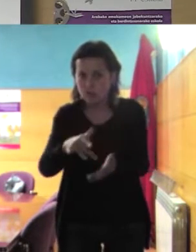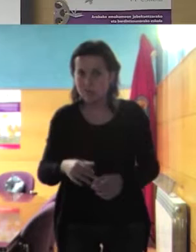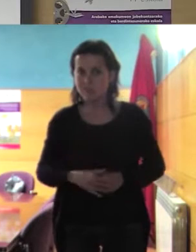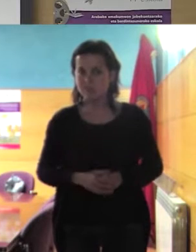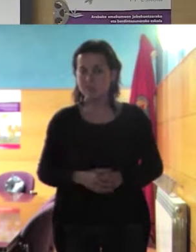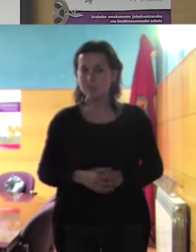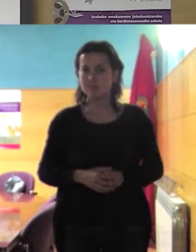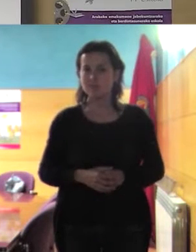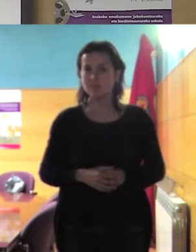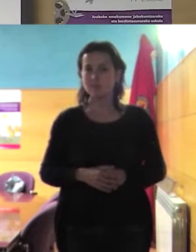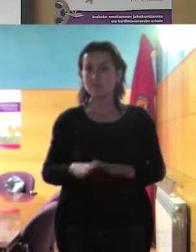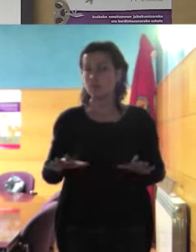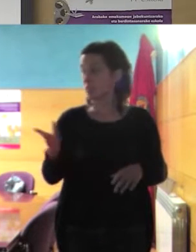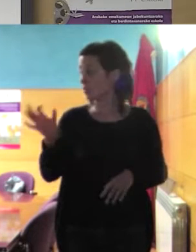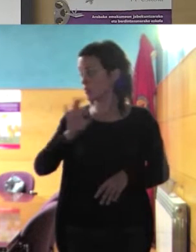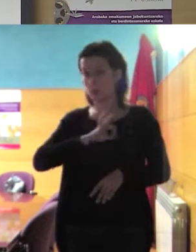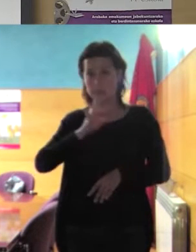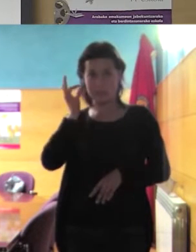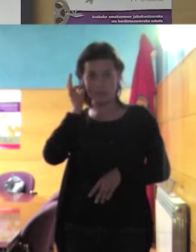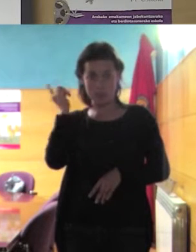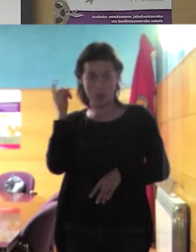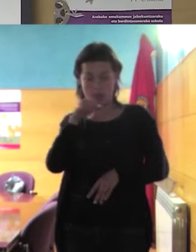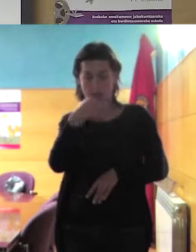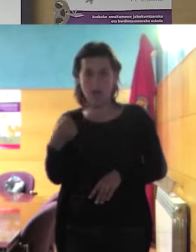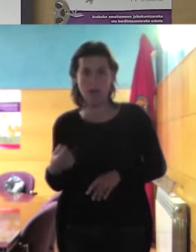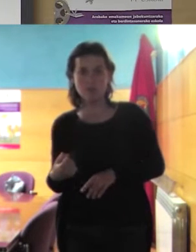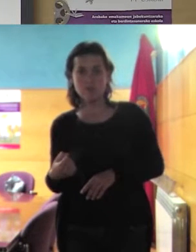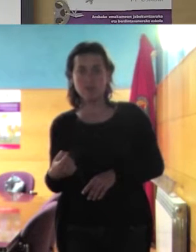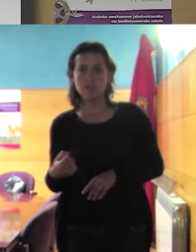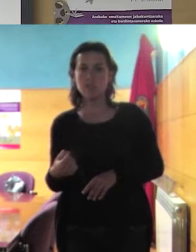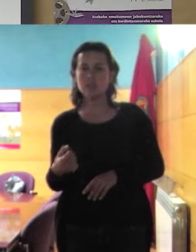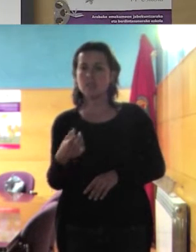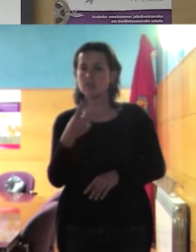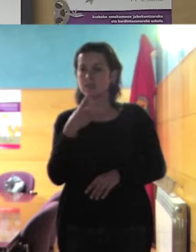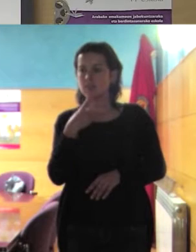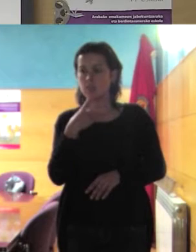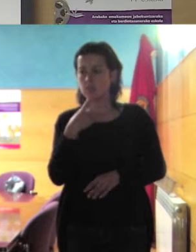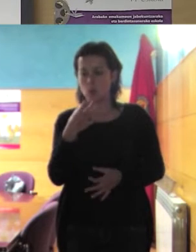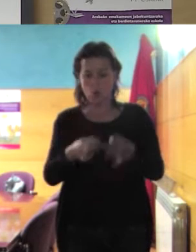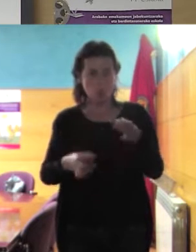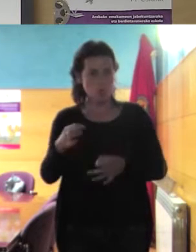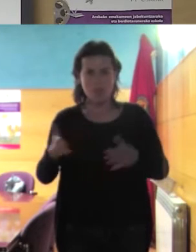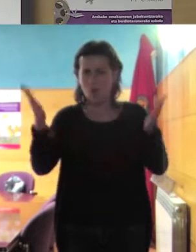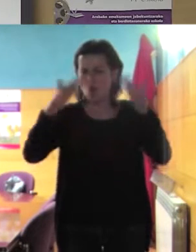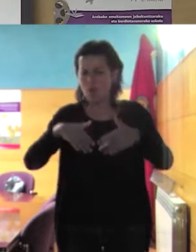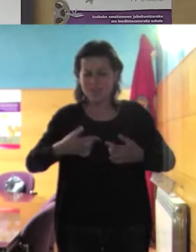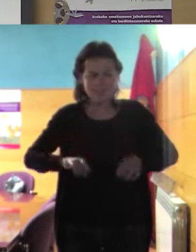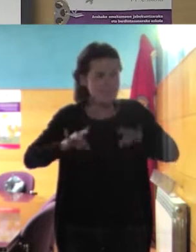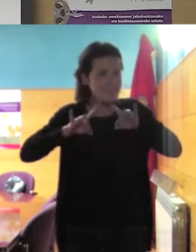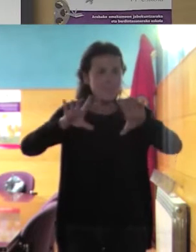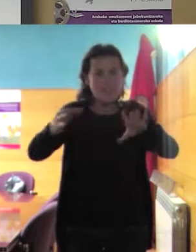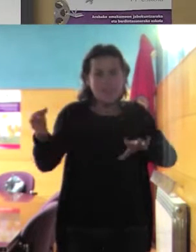pero esta señora esta señora de Namibia considera que esto es una injusticia y que tiene que liberarnos pues